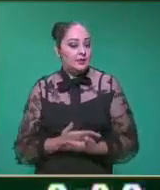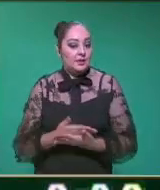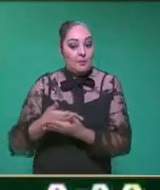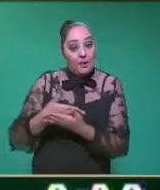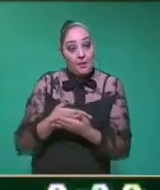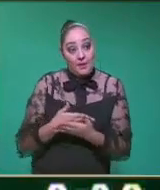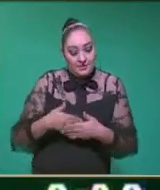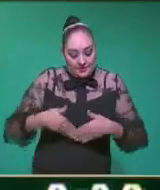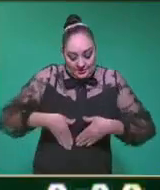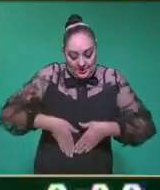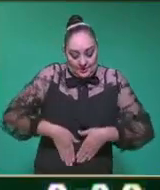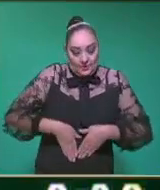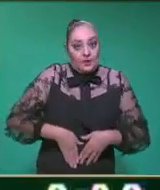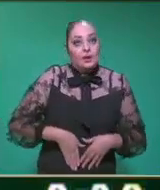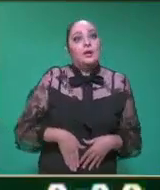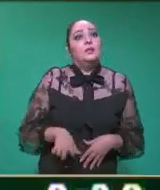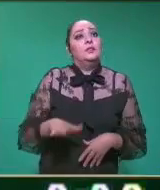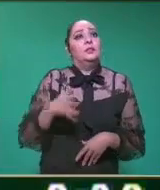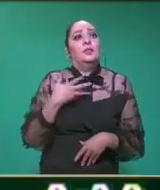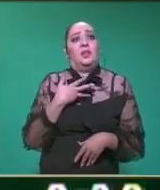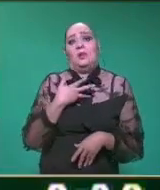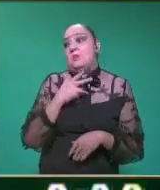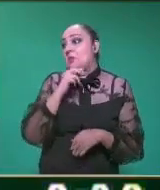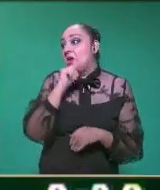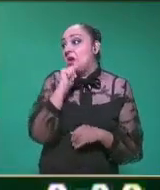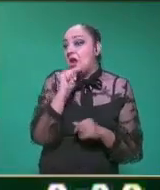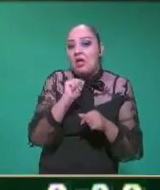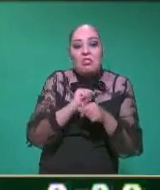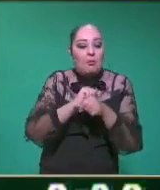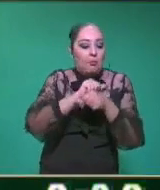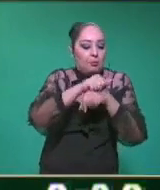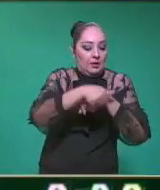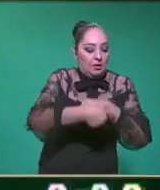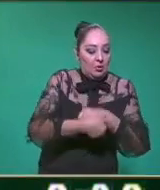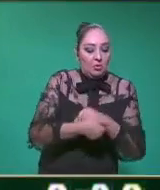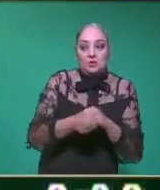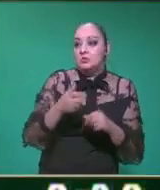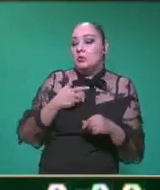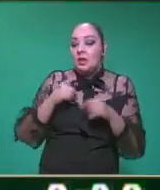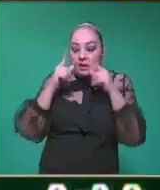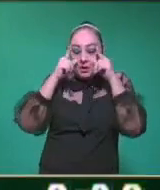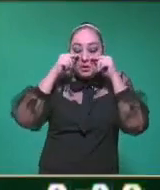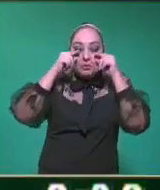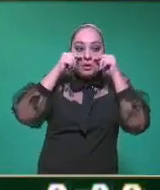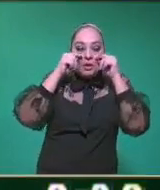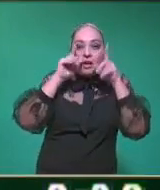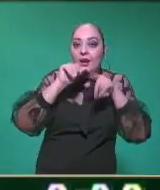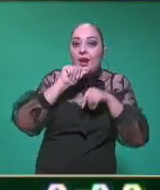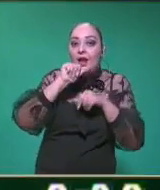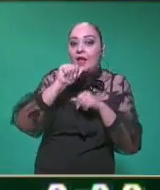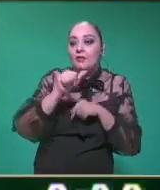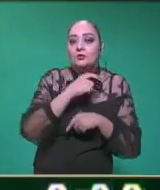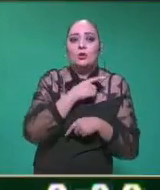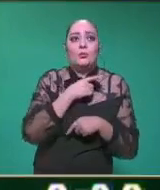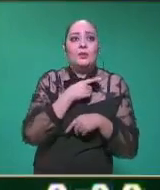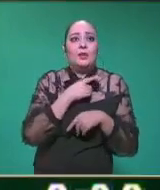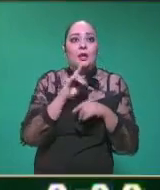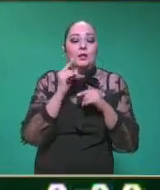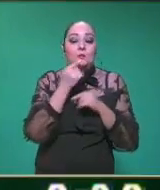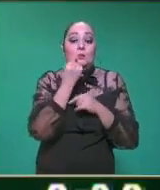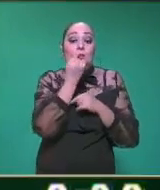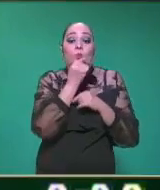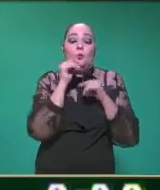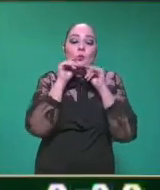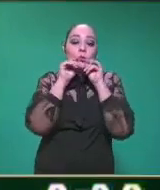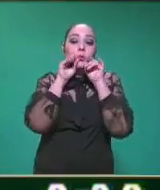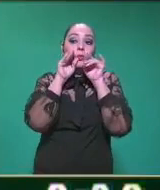derecha, nacen sin pelo, nacen sin párpados, nacen solamente con el hoyito de su boquita